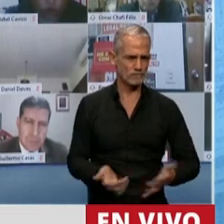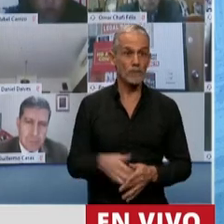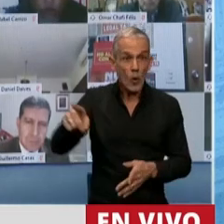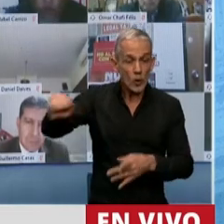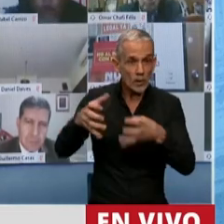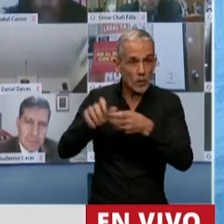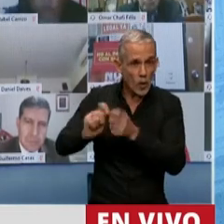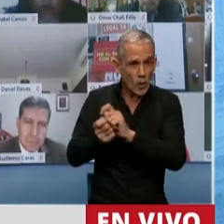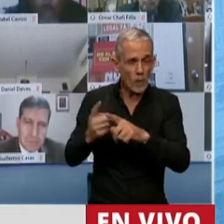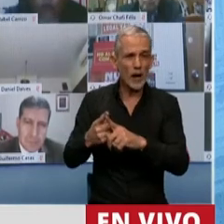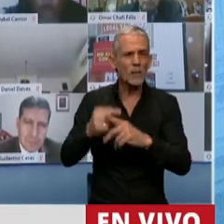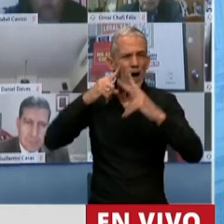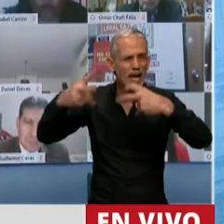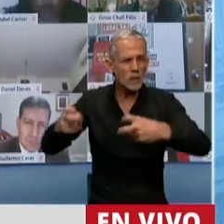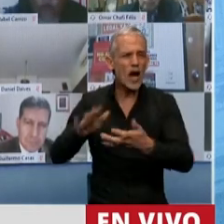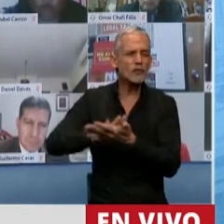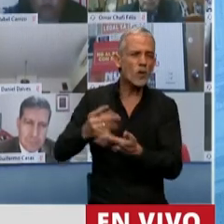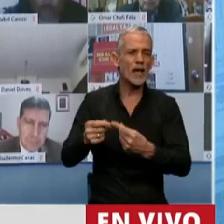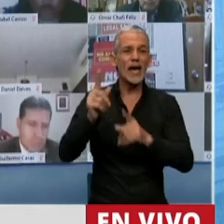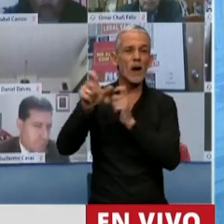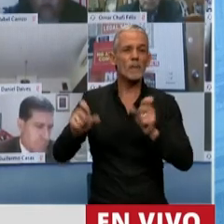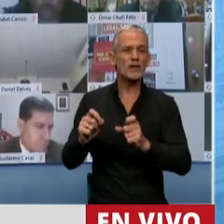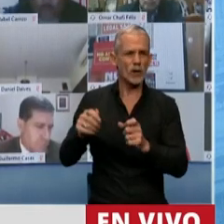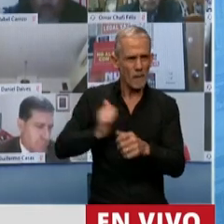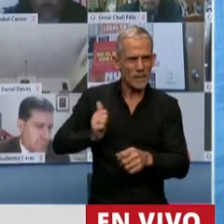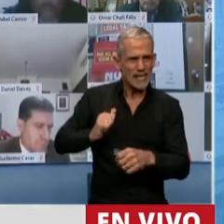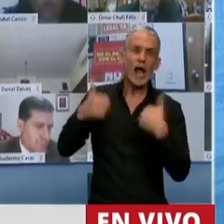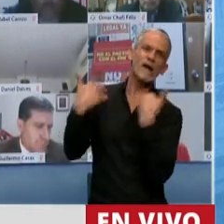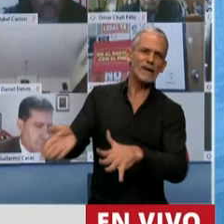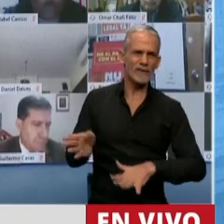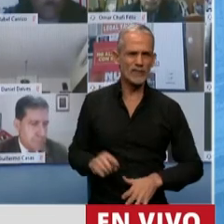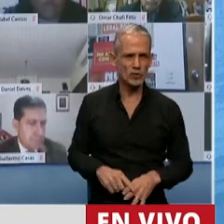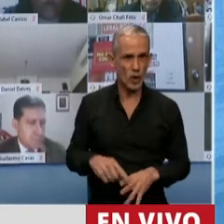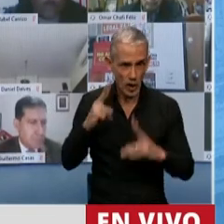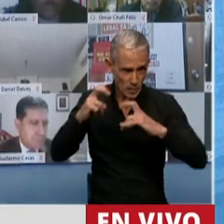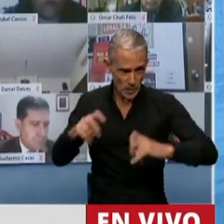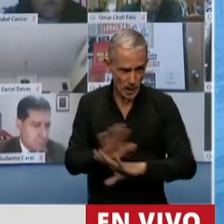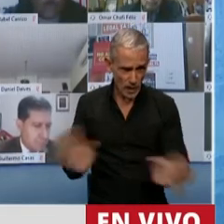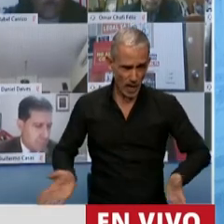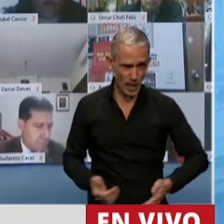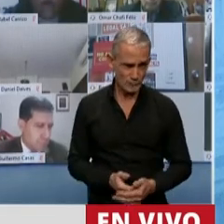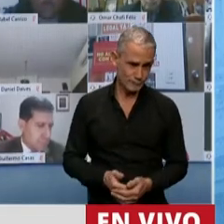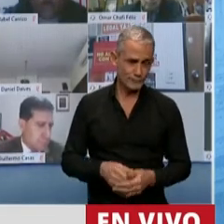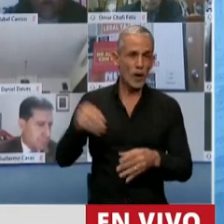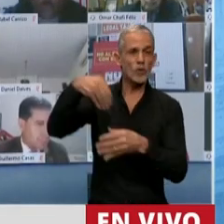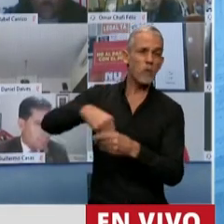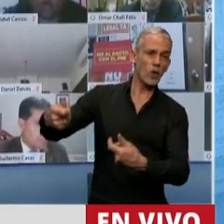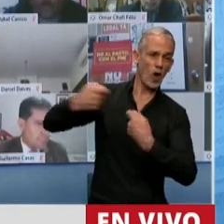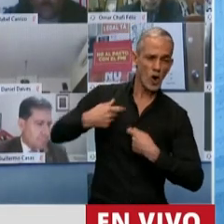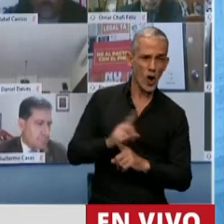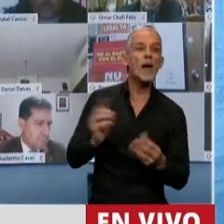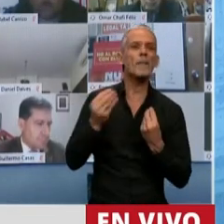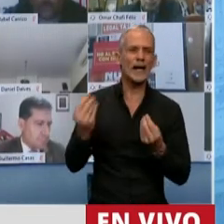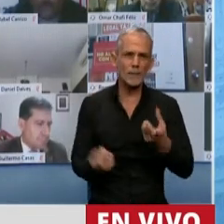Ustedes no quieren investigar a los beneficiarios de esa dictadura. no nos dieron los votos para